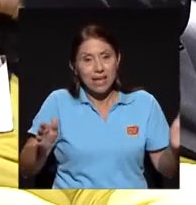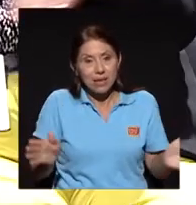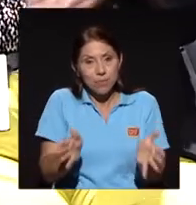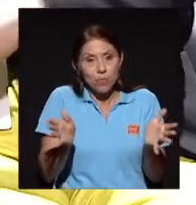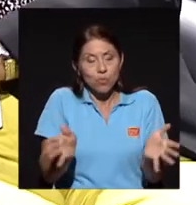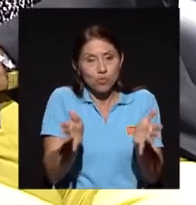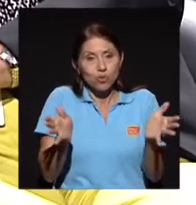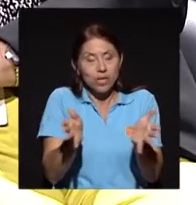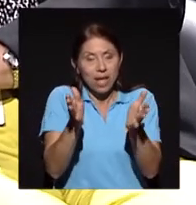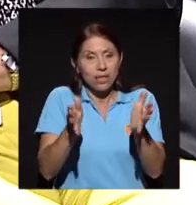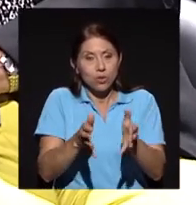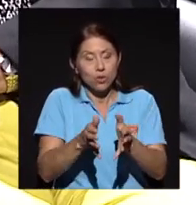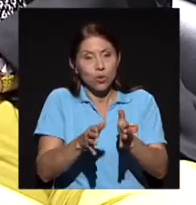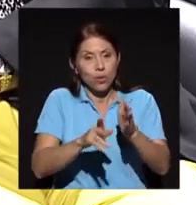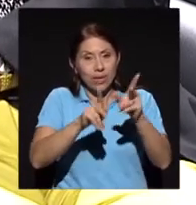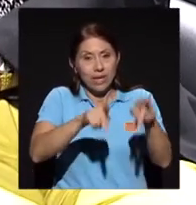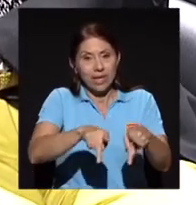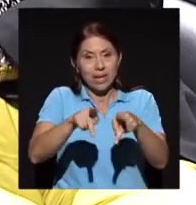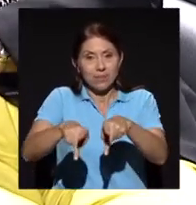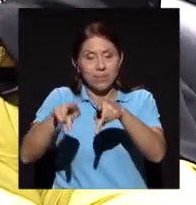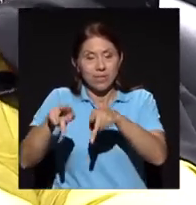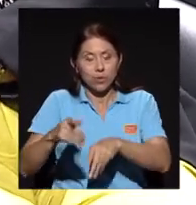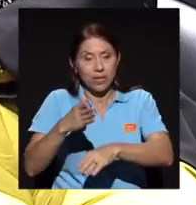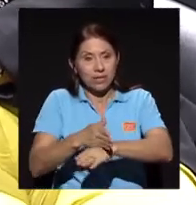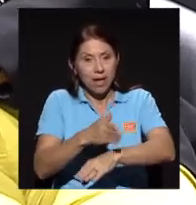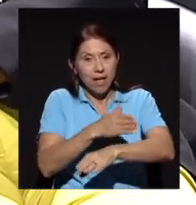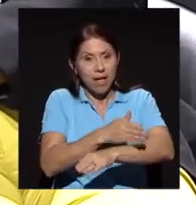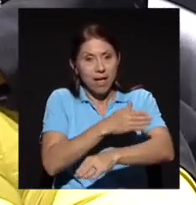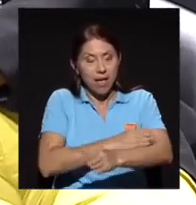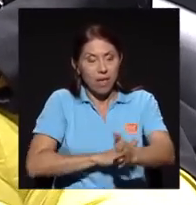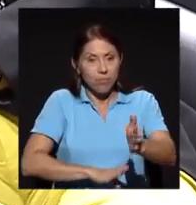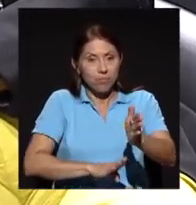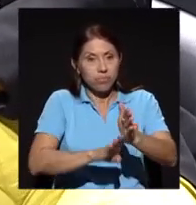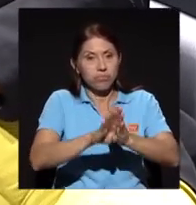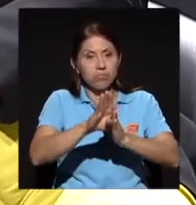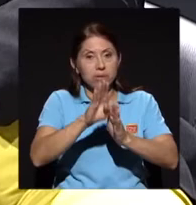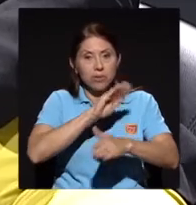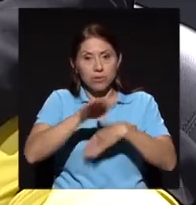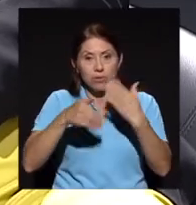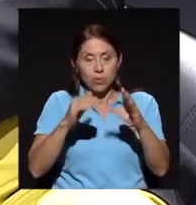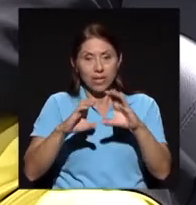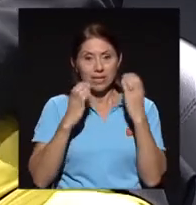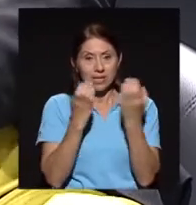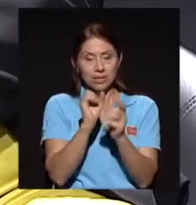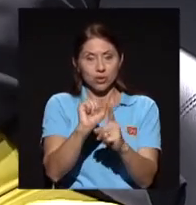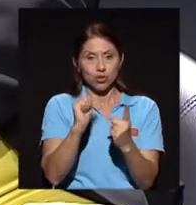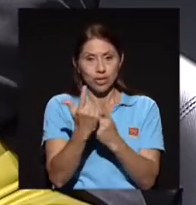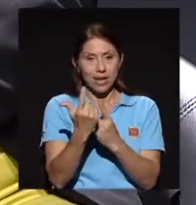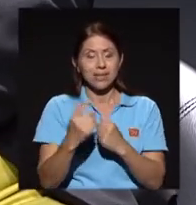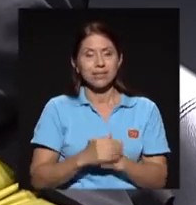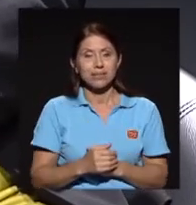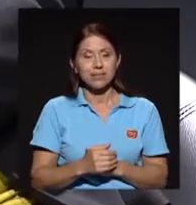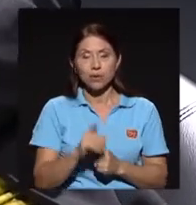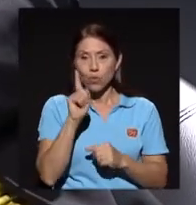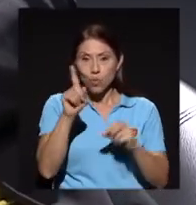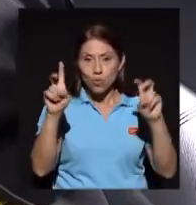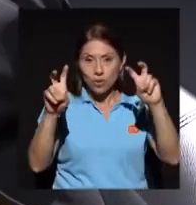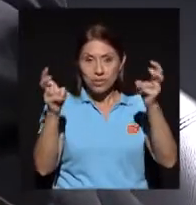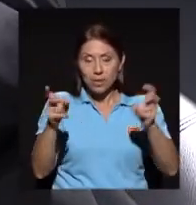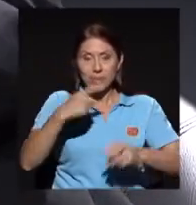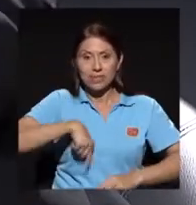este crecimiento de las personas de todas las clases sociales, en primer lugar, uno de los temas que estamos